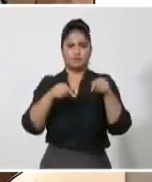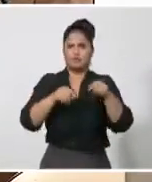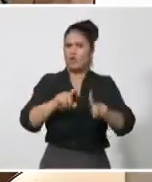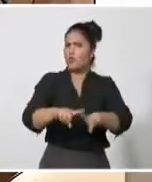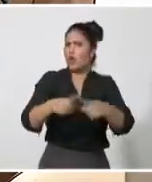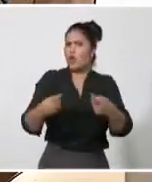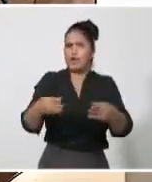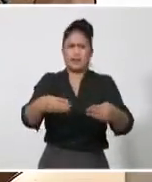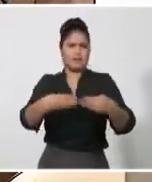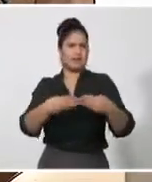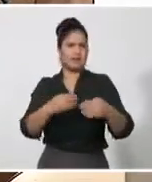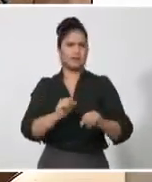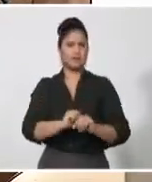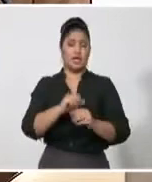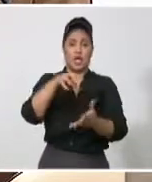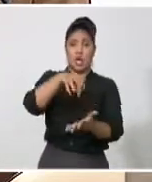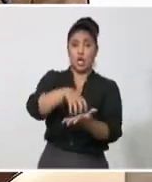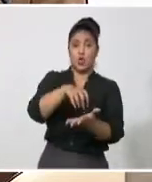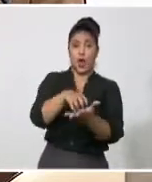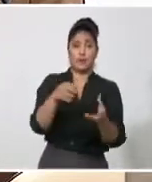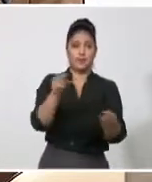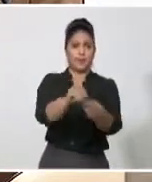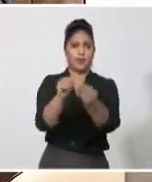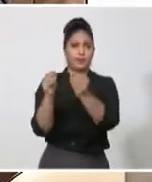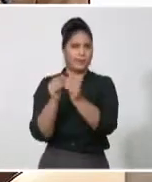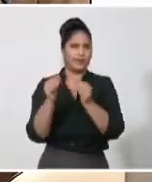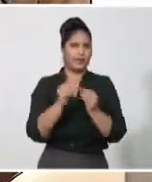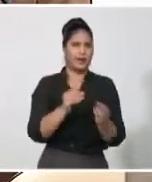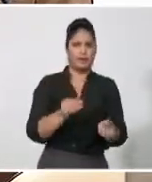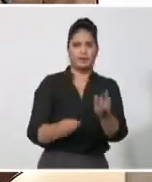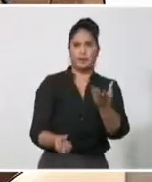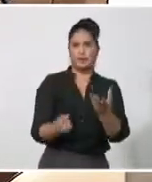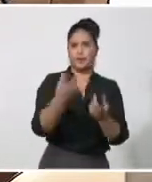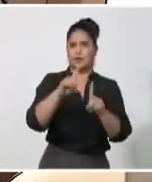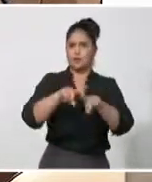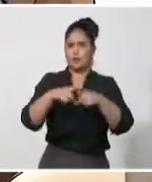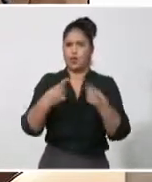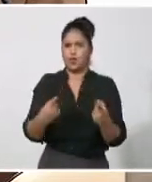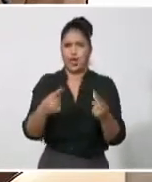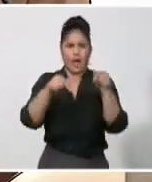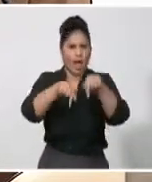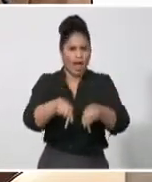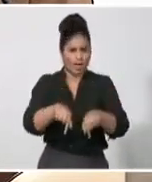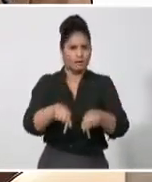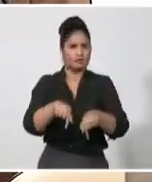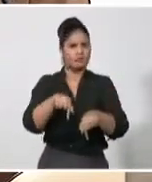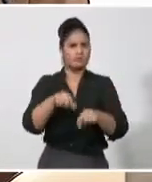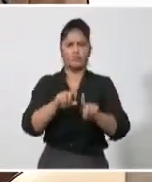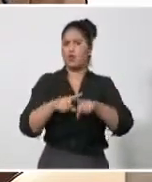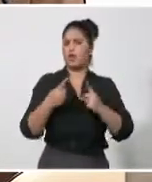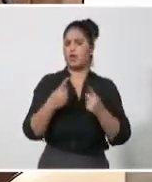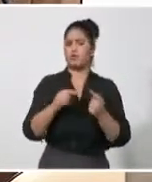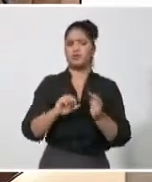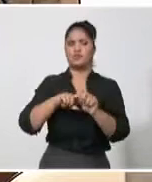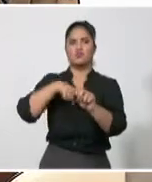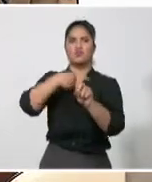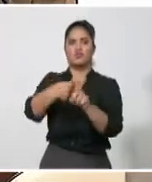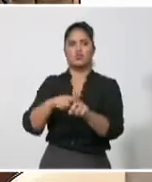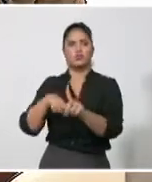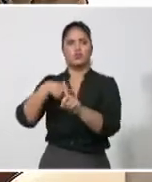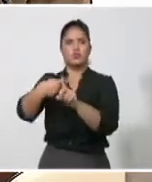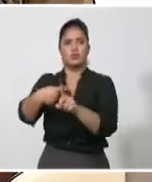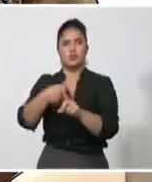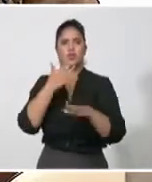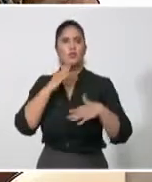cuarentena. Cómo desde el partido podemos llevar la información oportuna a la población sobre la realidad de lo que